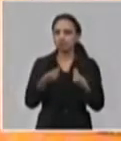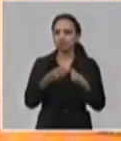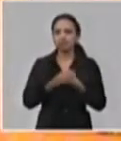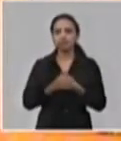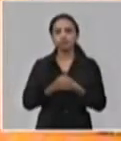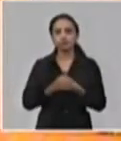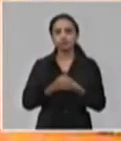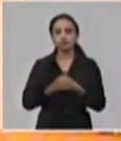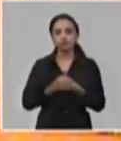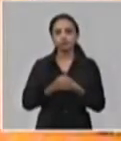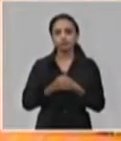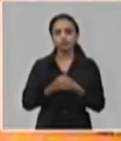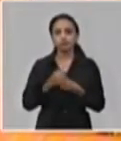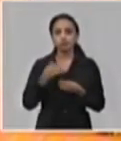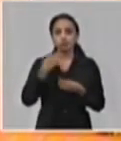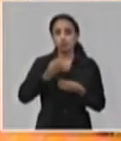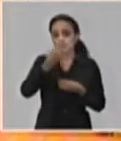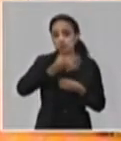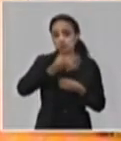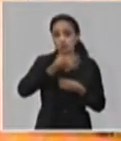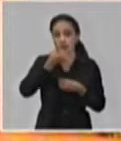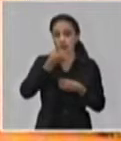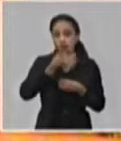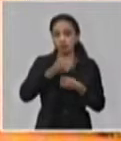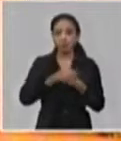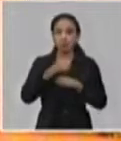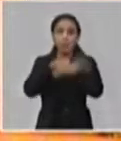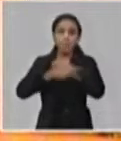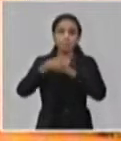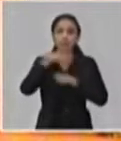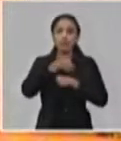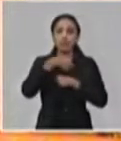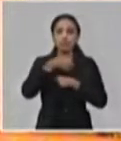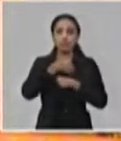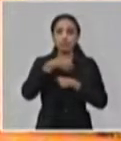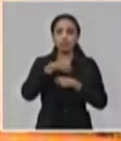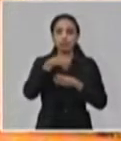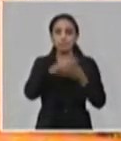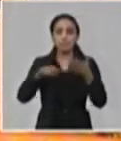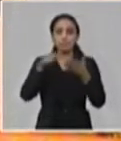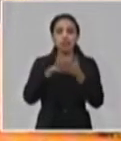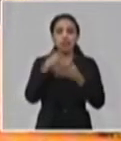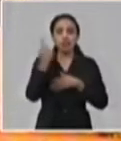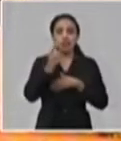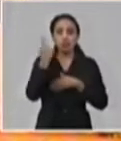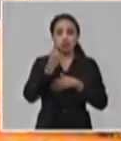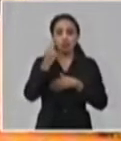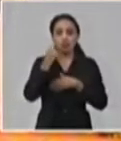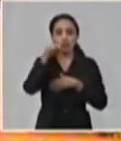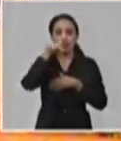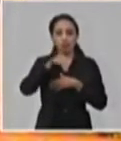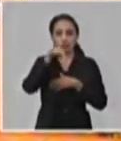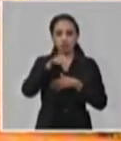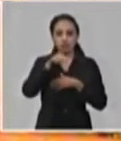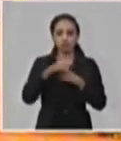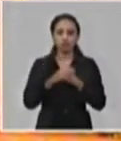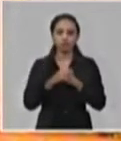explicó Sandy, el país tiene un plan nacional que ha actualizado